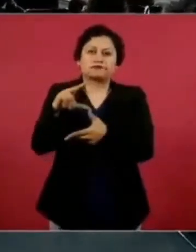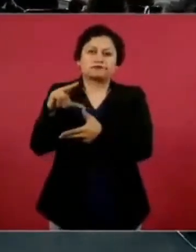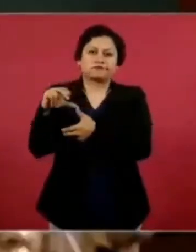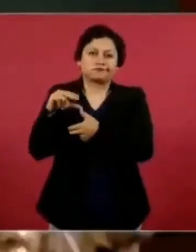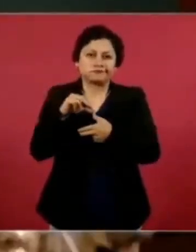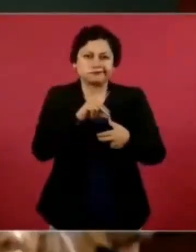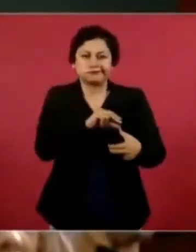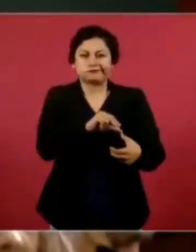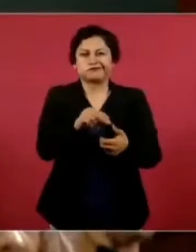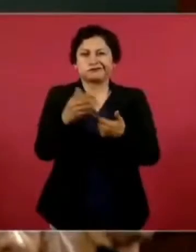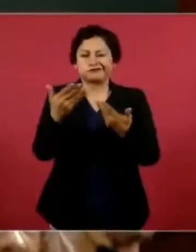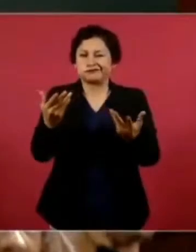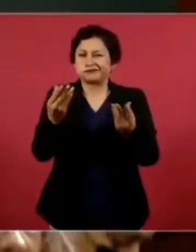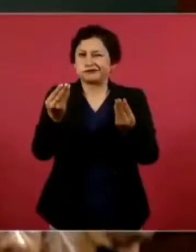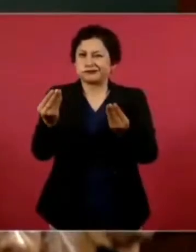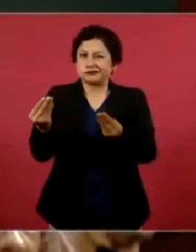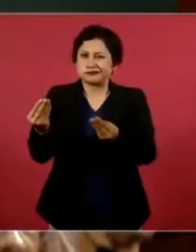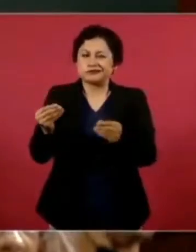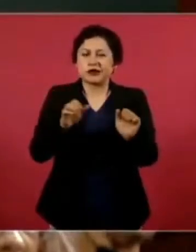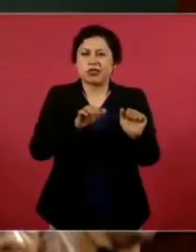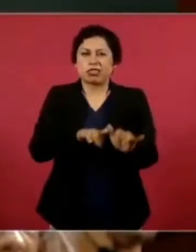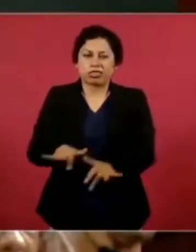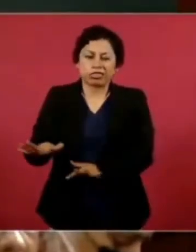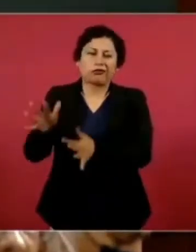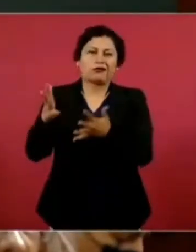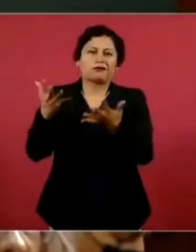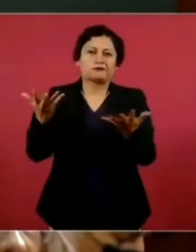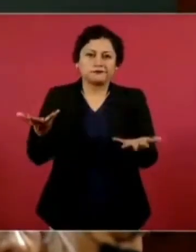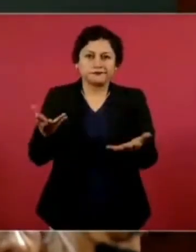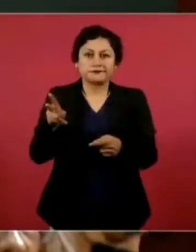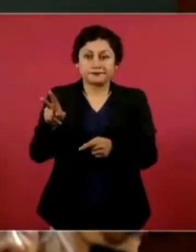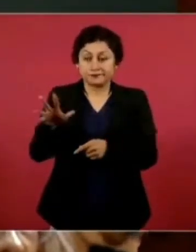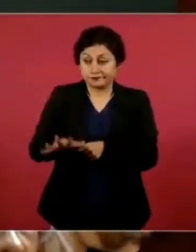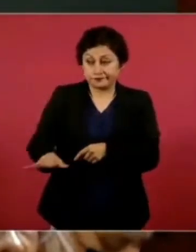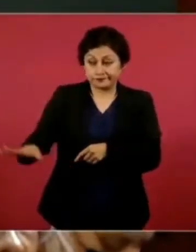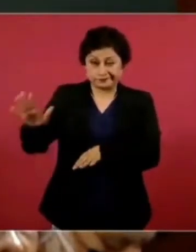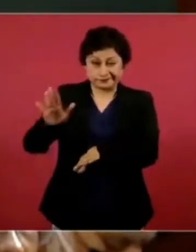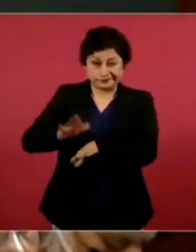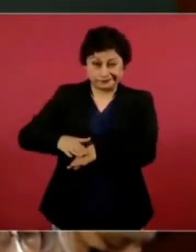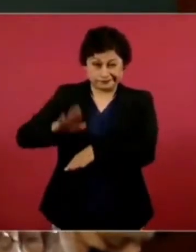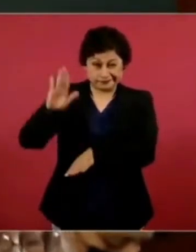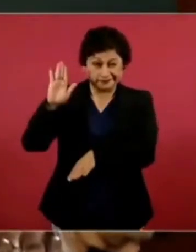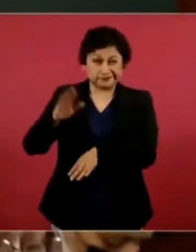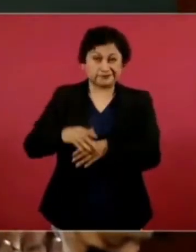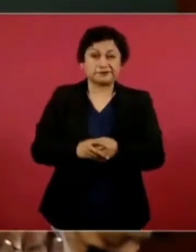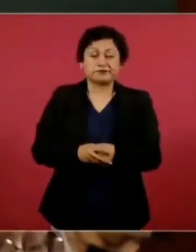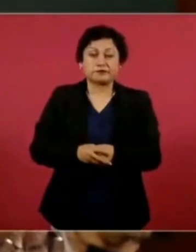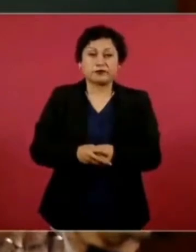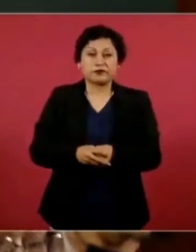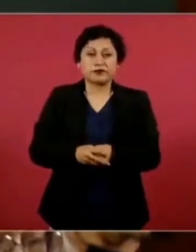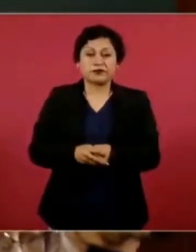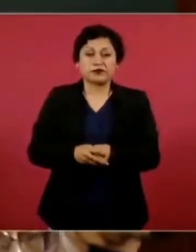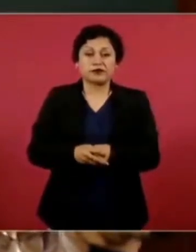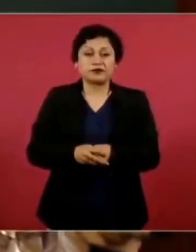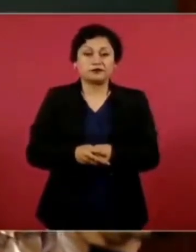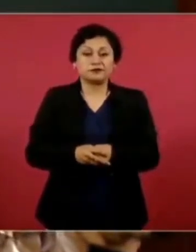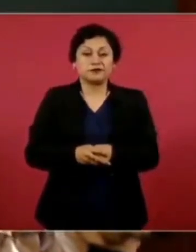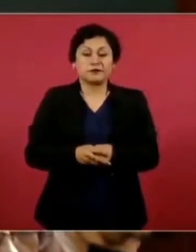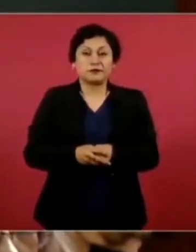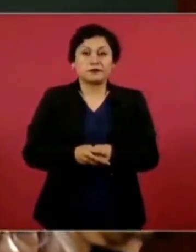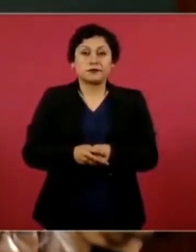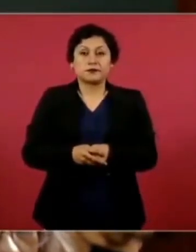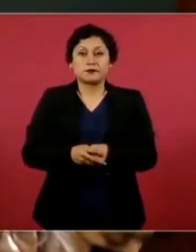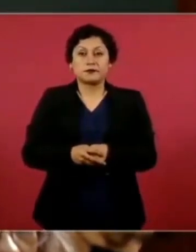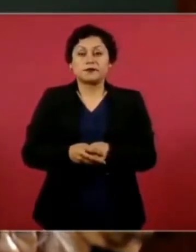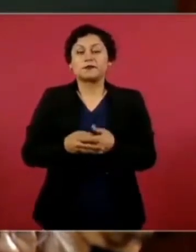ciclones y sobre todo en esa parte del país. Entonces, hay una